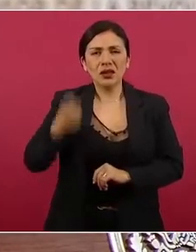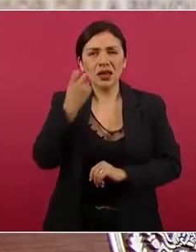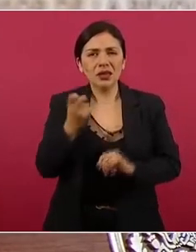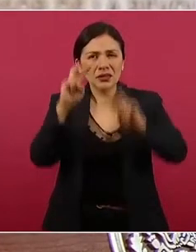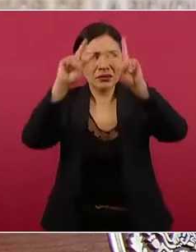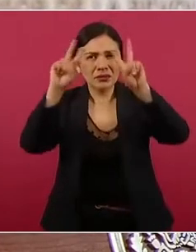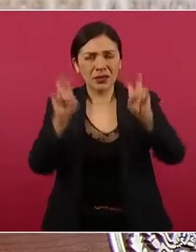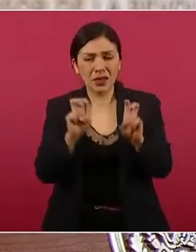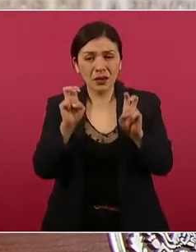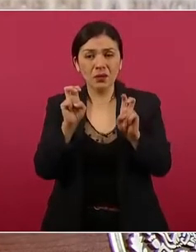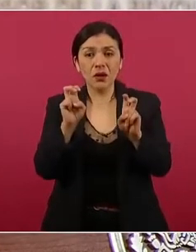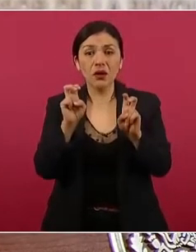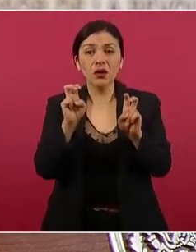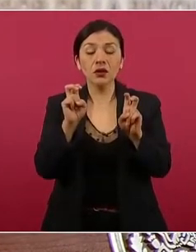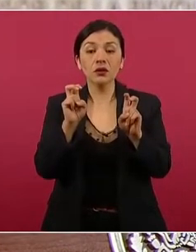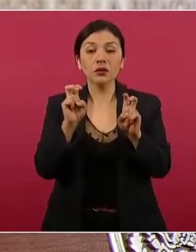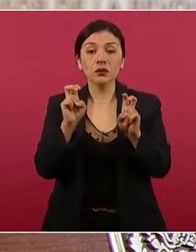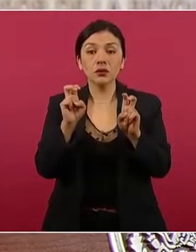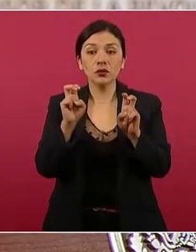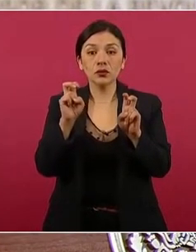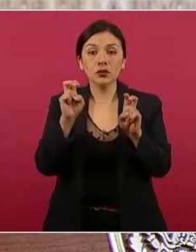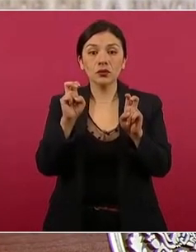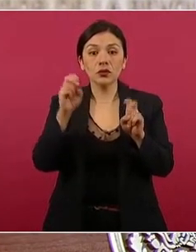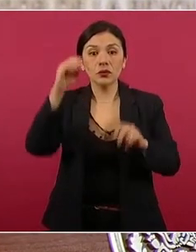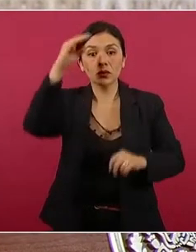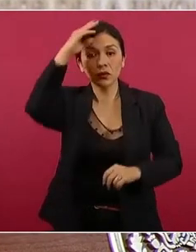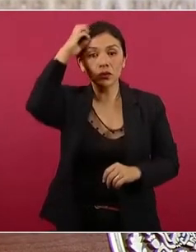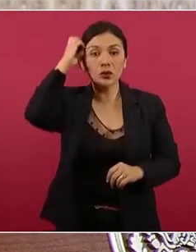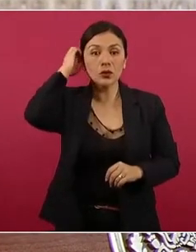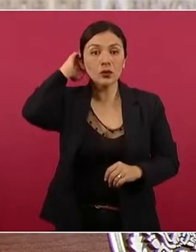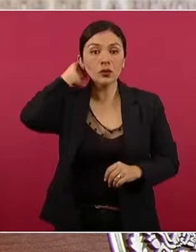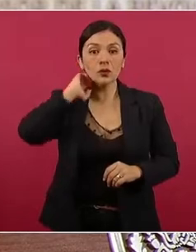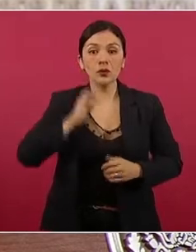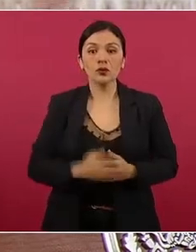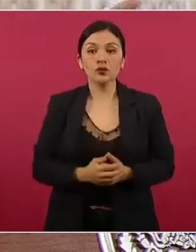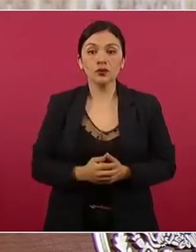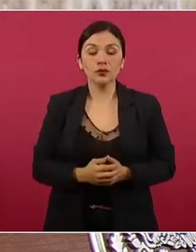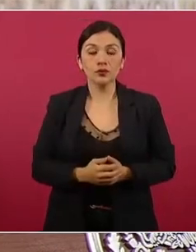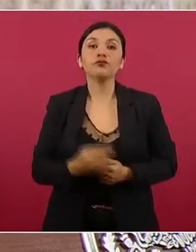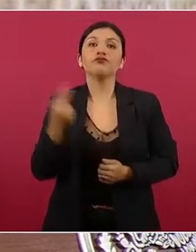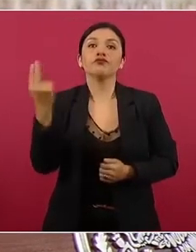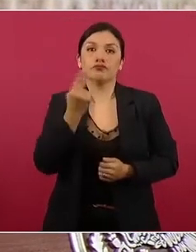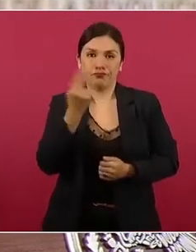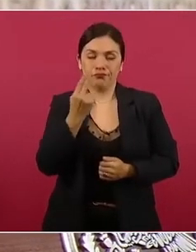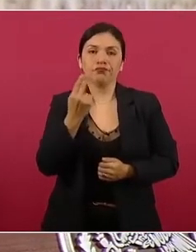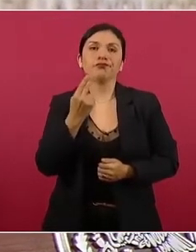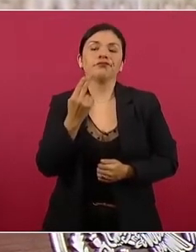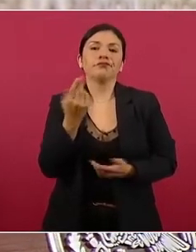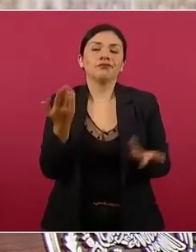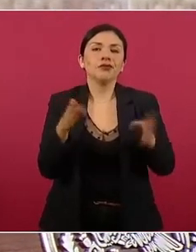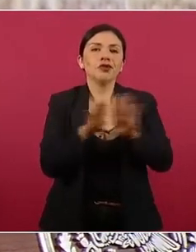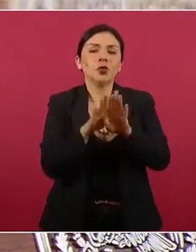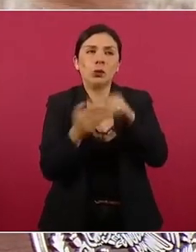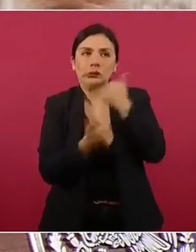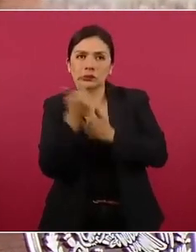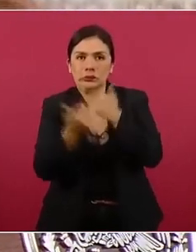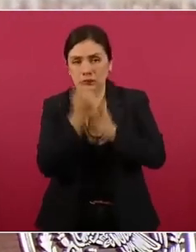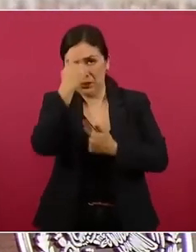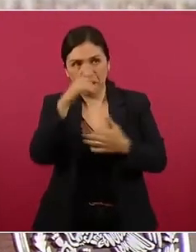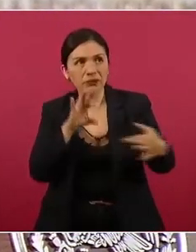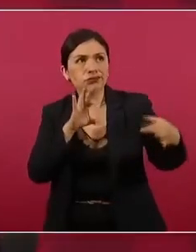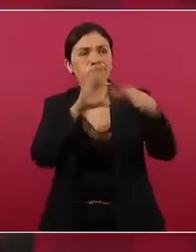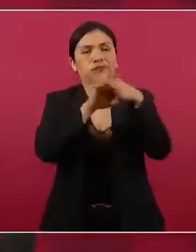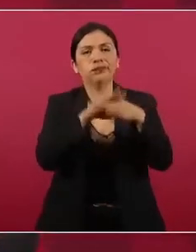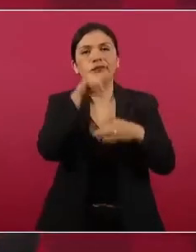y tenemos que buscar también la cooperación con Estados Unidos, con